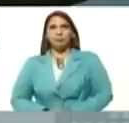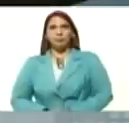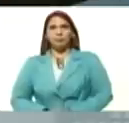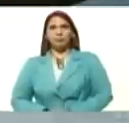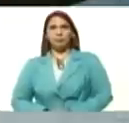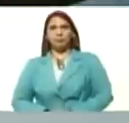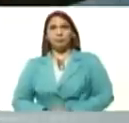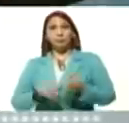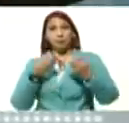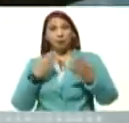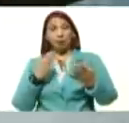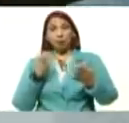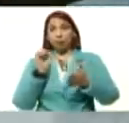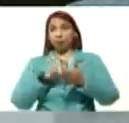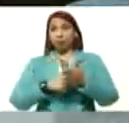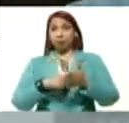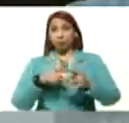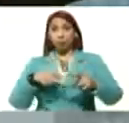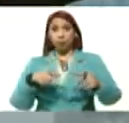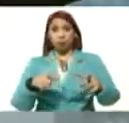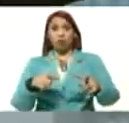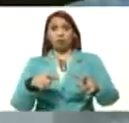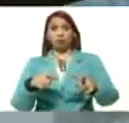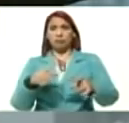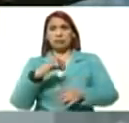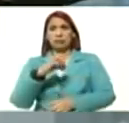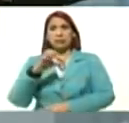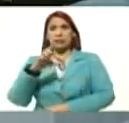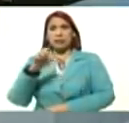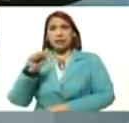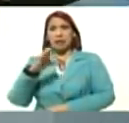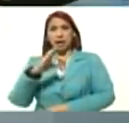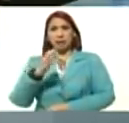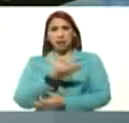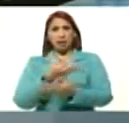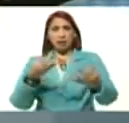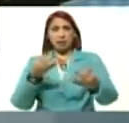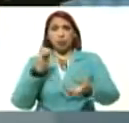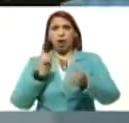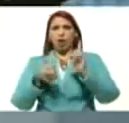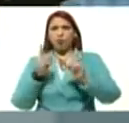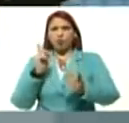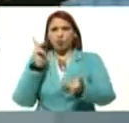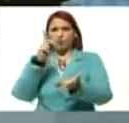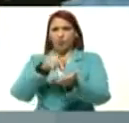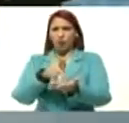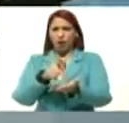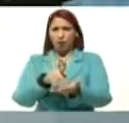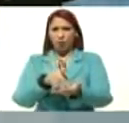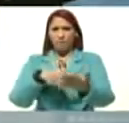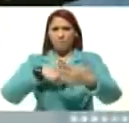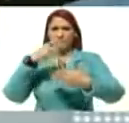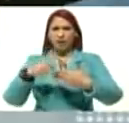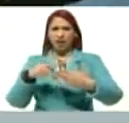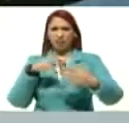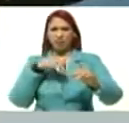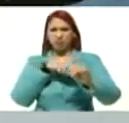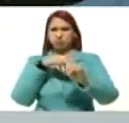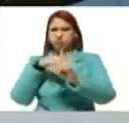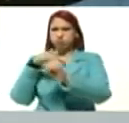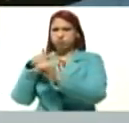Bueno, sin lugar a dudas, la CELAT fue todo un éxito, hay quienes fueron, con un plan, de provocaciones,